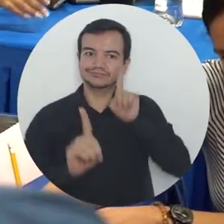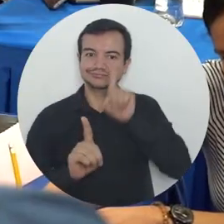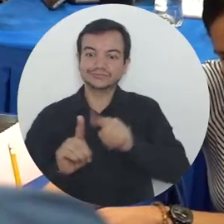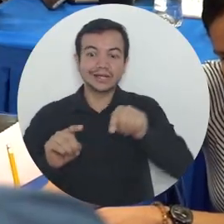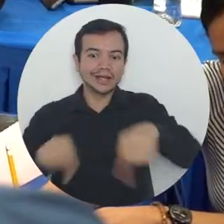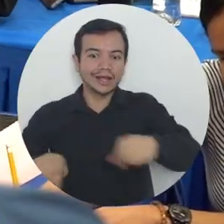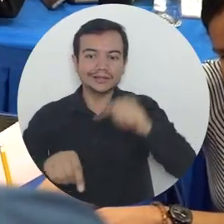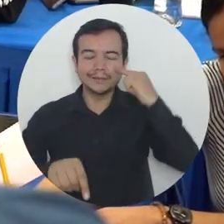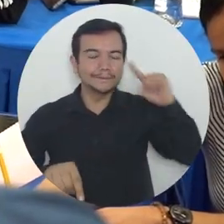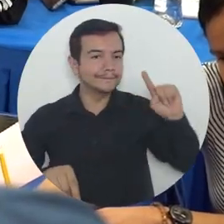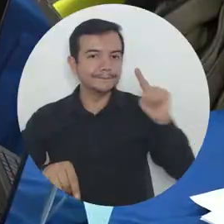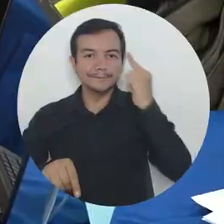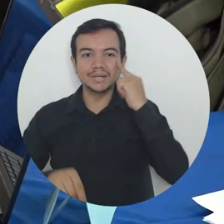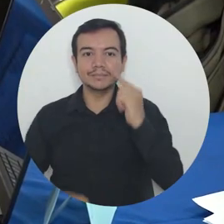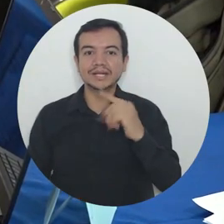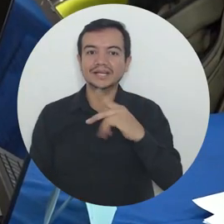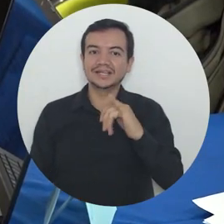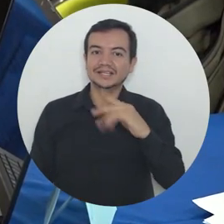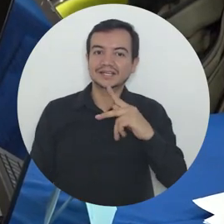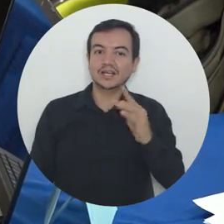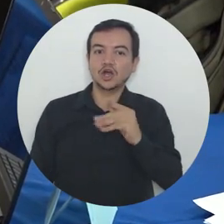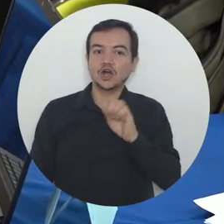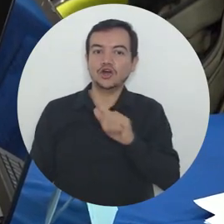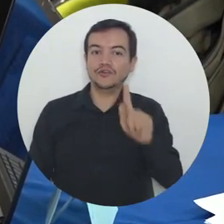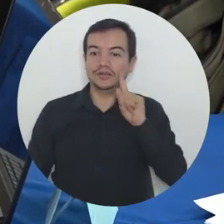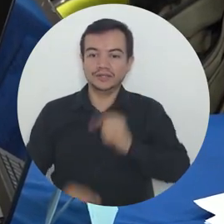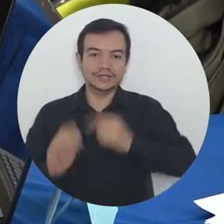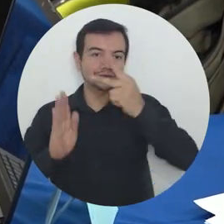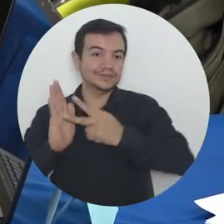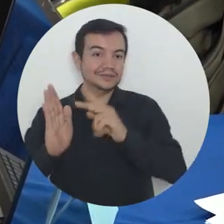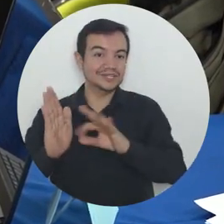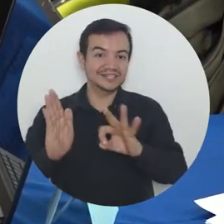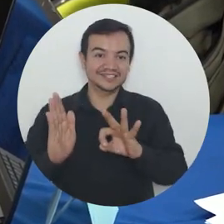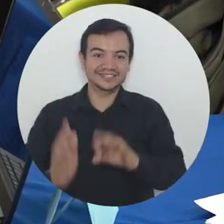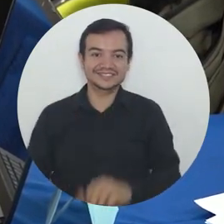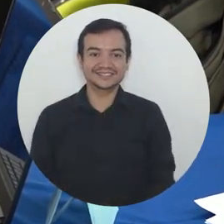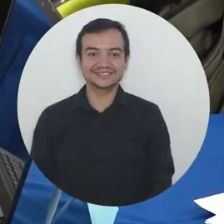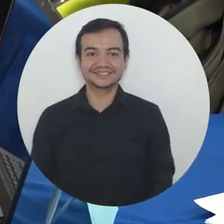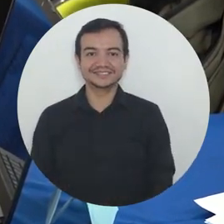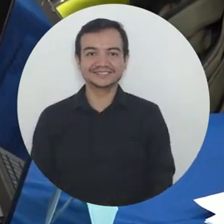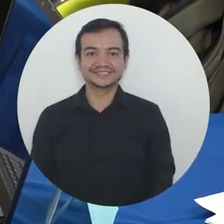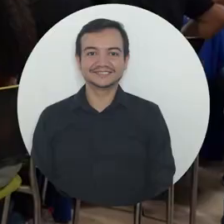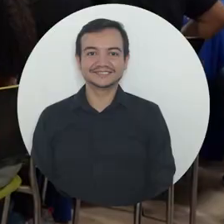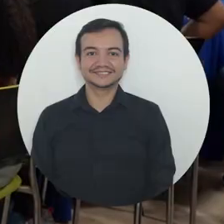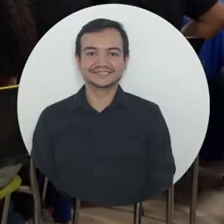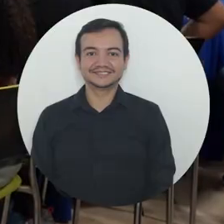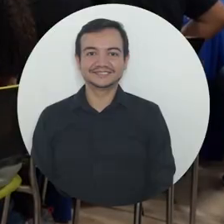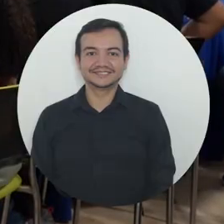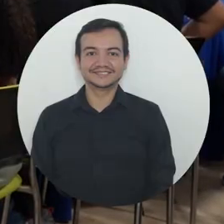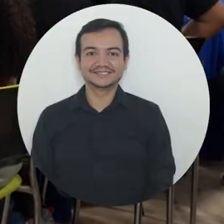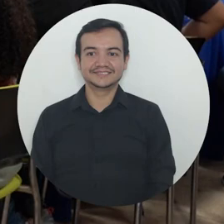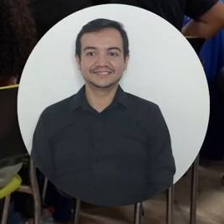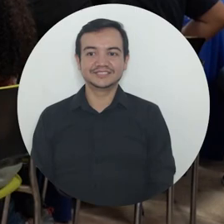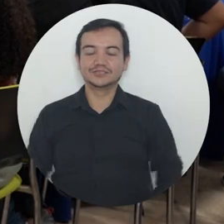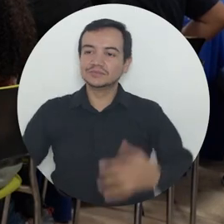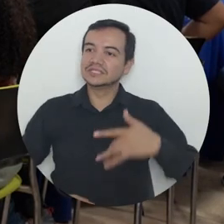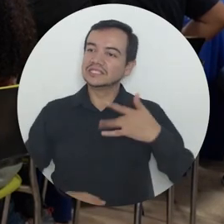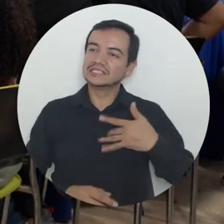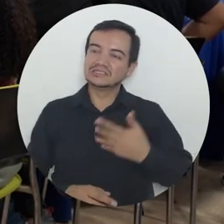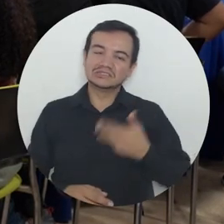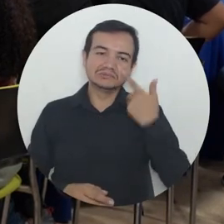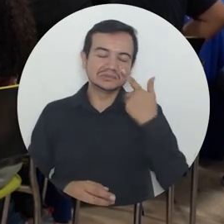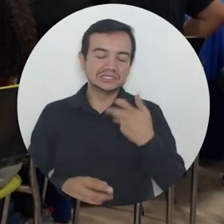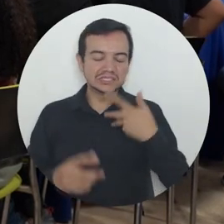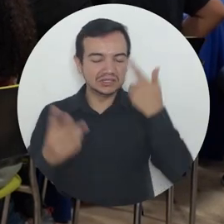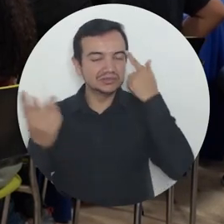de la Universidad del Magdalena, estudiantes que cursan últimos semestres de diferentes programas académicos se dieron cita en el primer